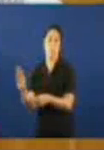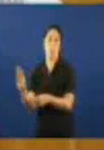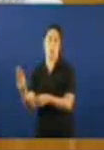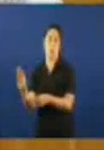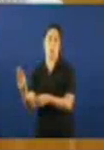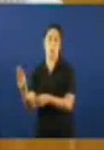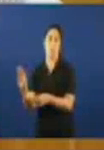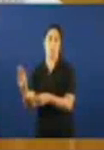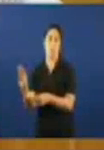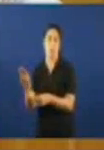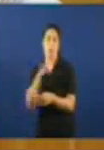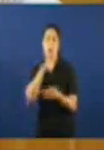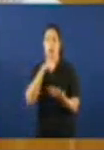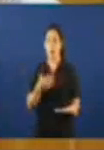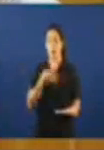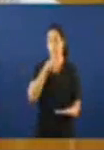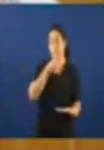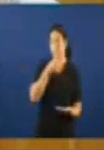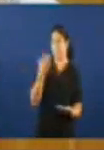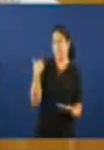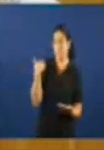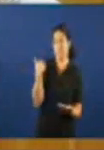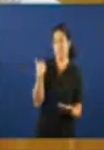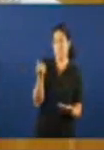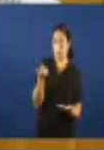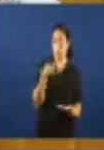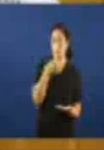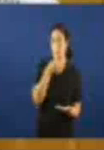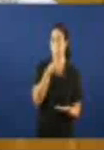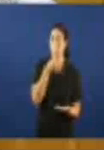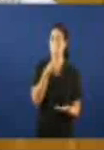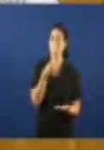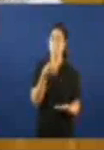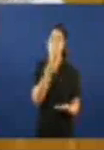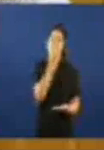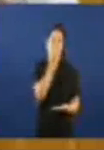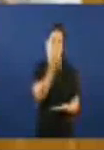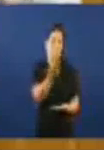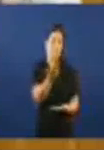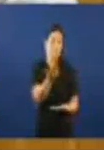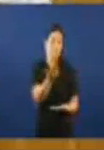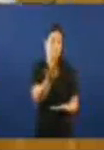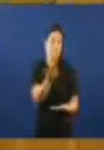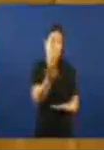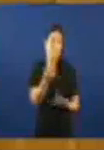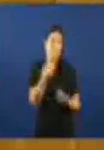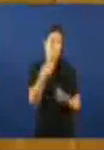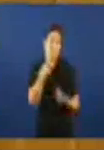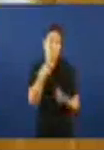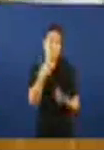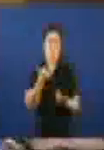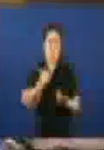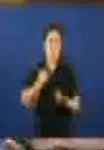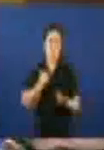interviu nesta tribuna hai un momento francamente perdeu a oportunidade de